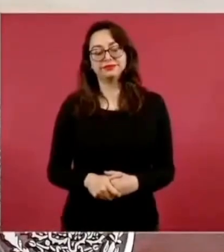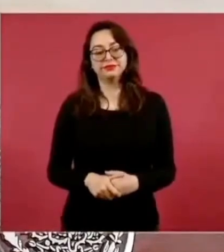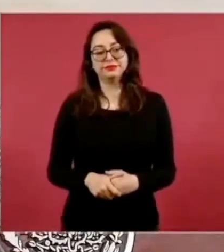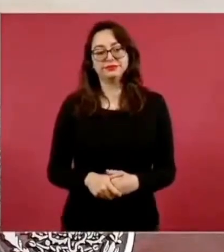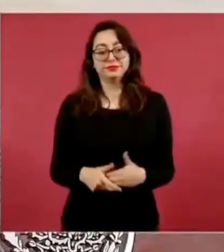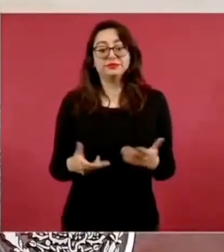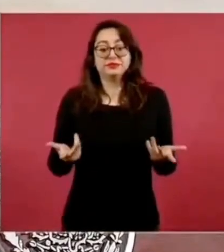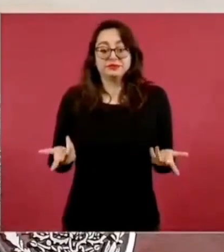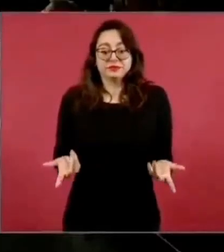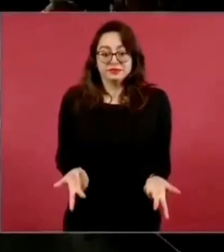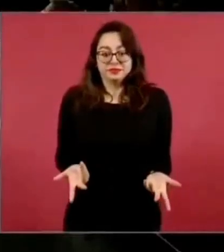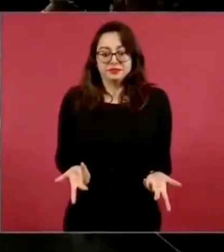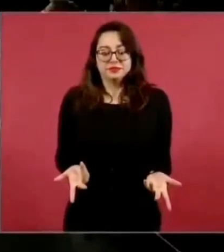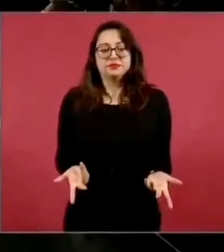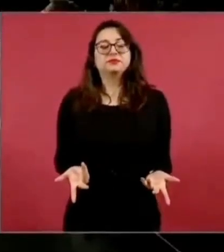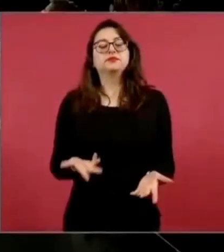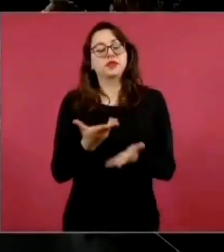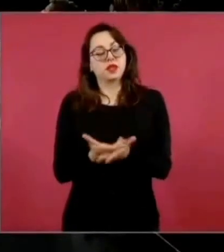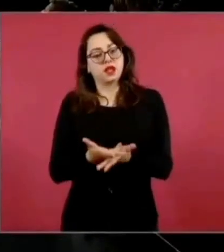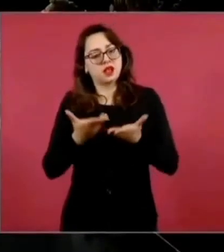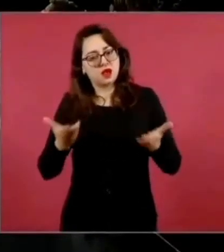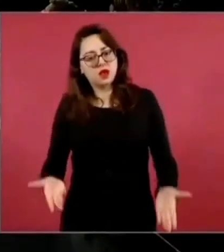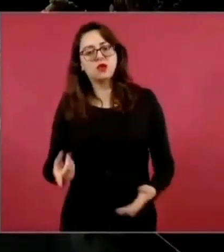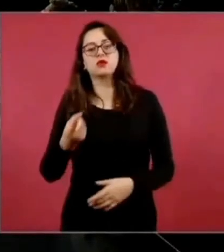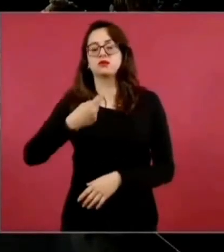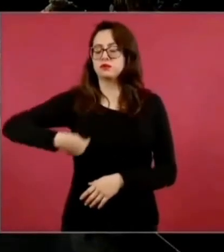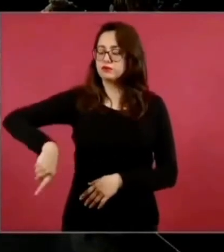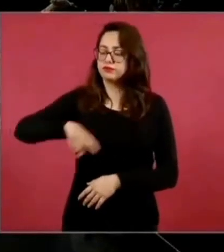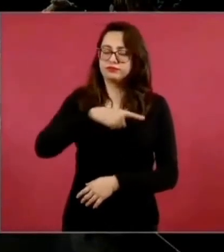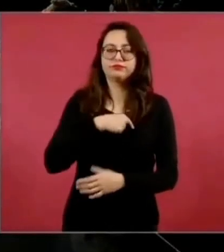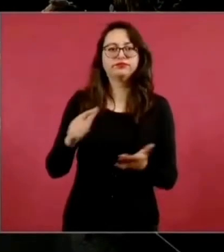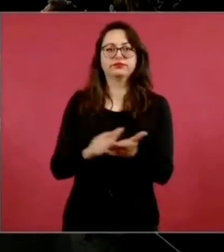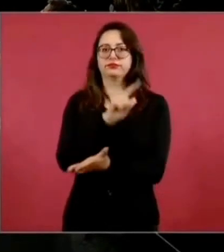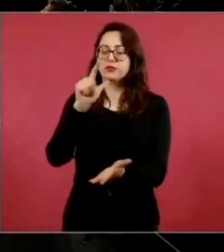Entonces, se hacen esas reformas.